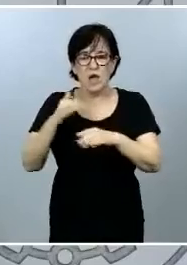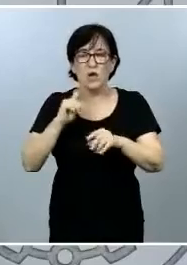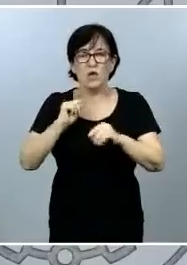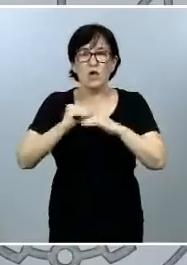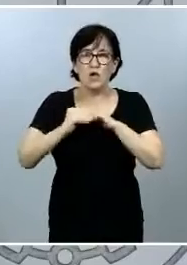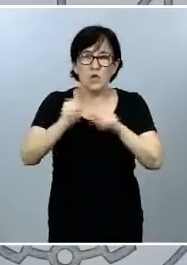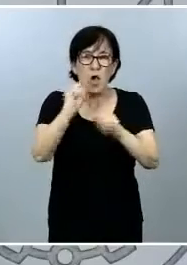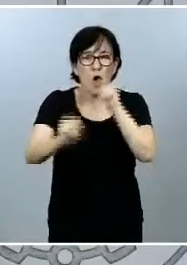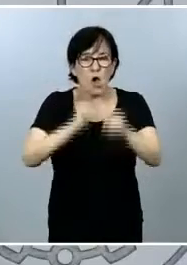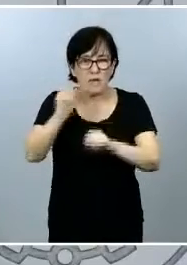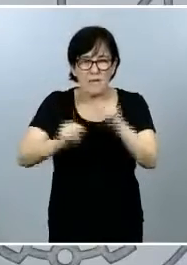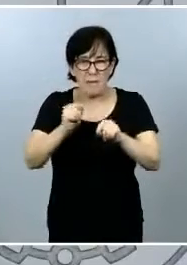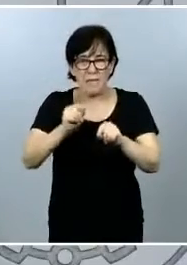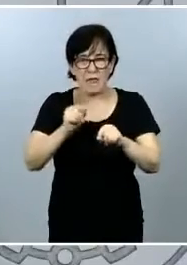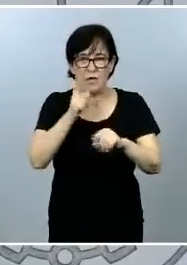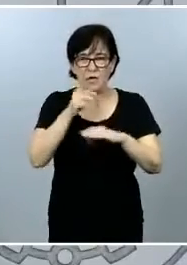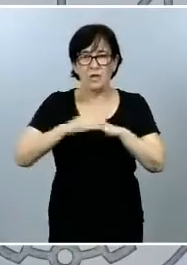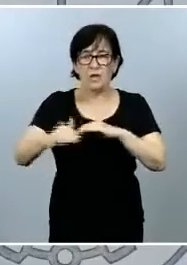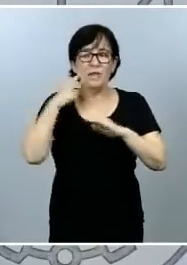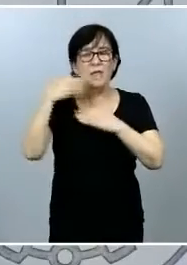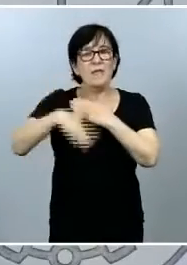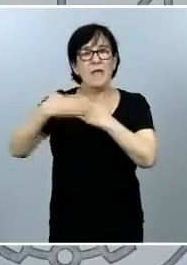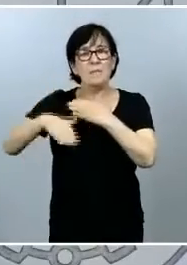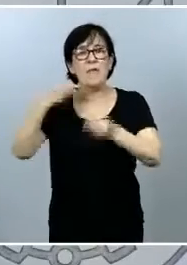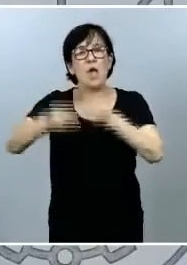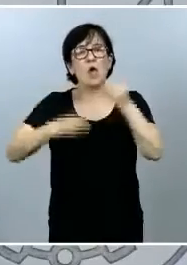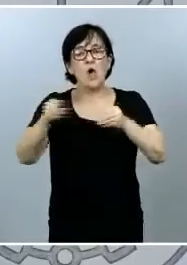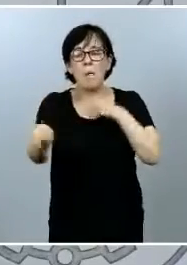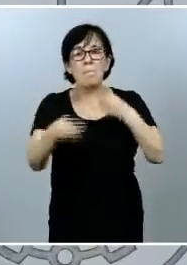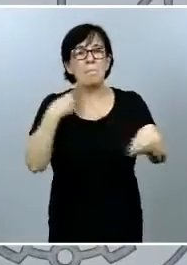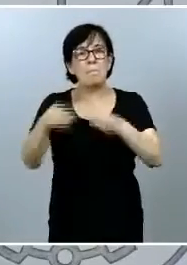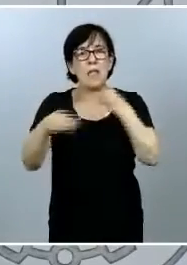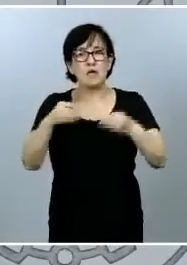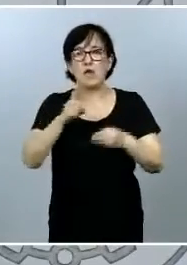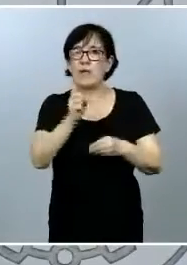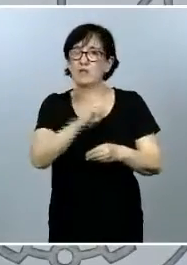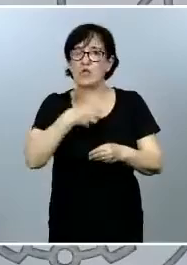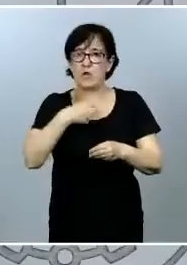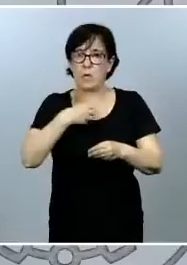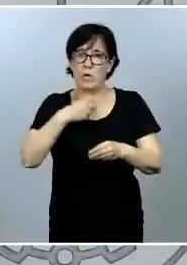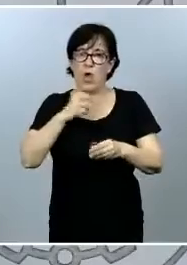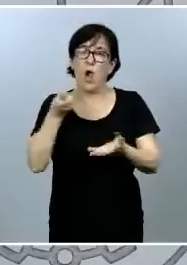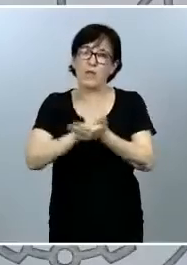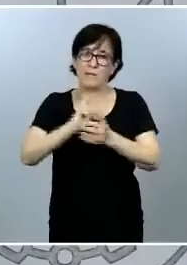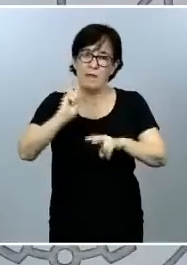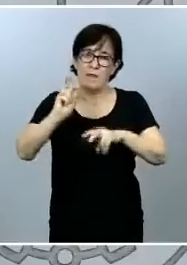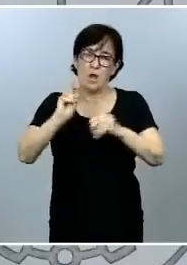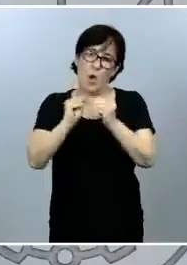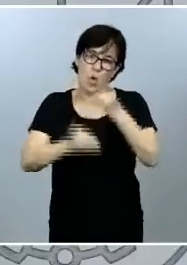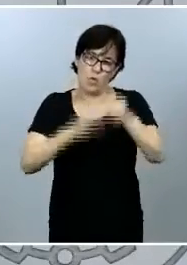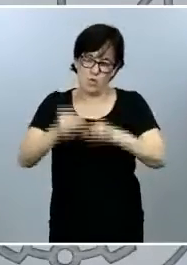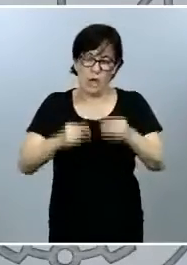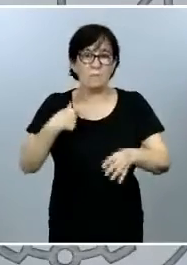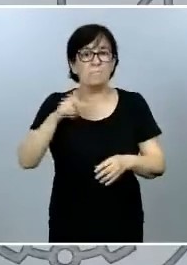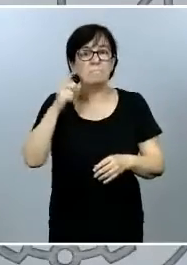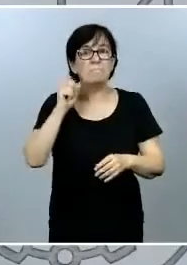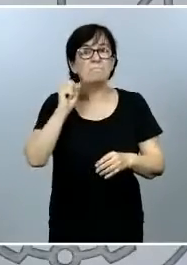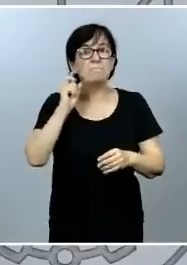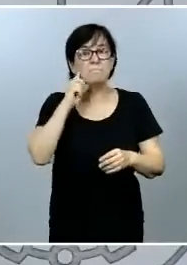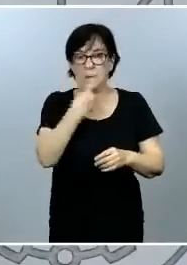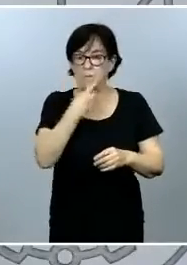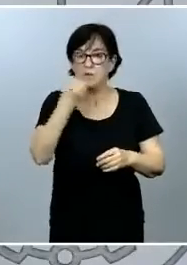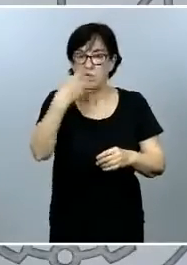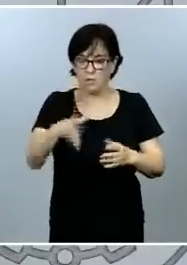que por primera vez limita el uso de plásticos no reutilizables. También hemos dado el visto bueno a la Estrategia Española de